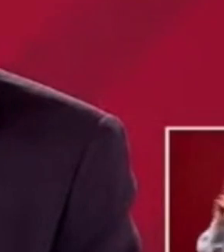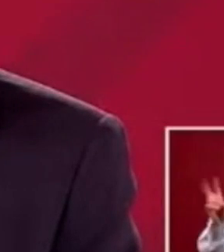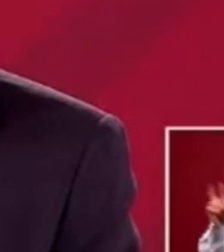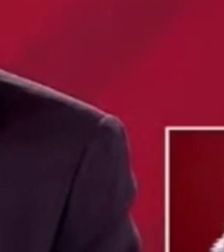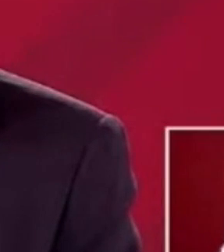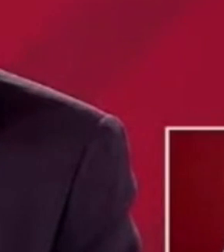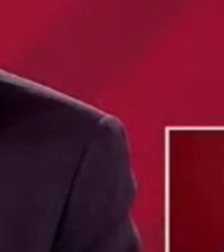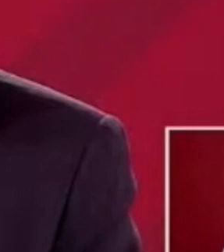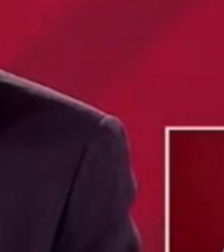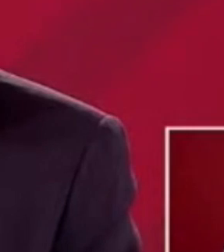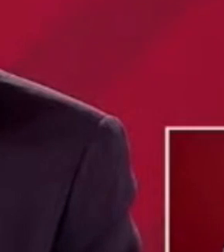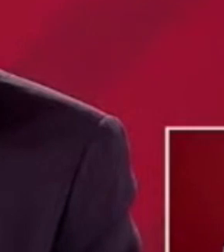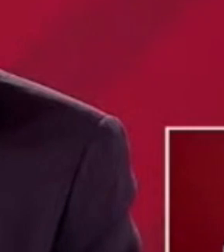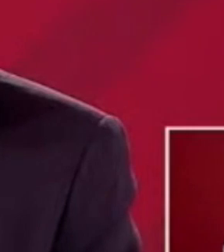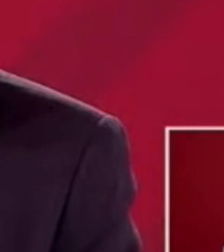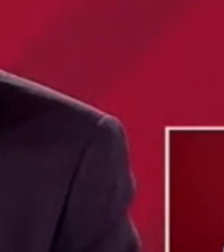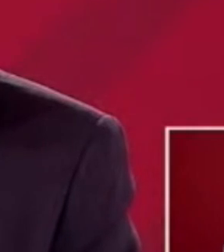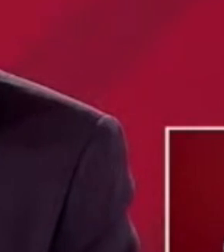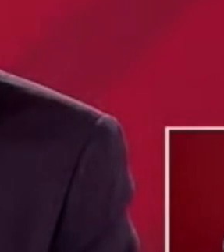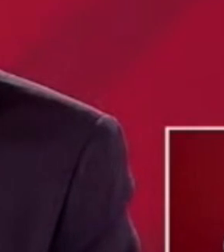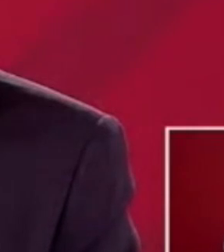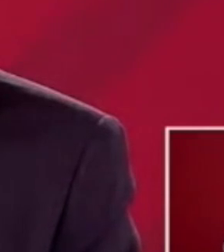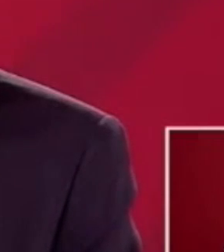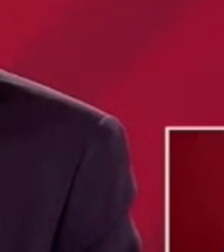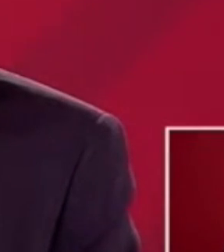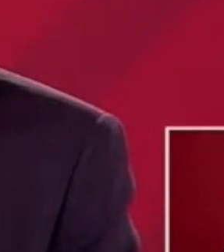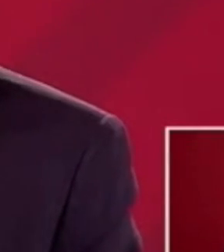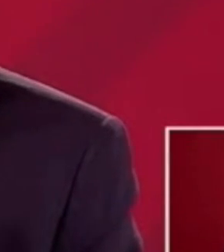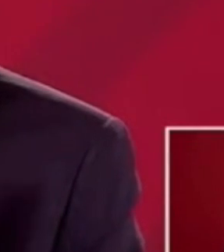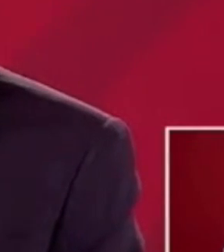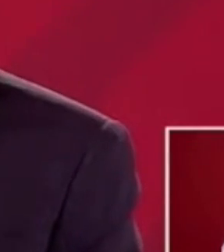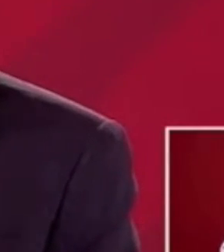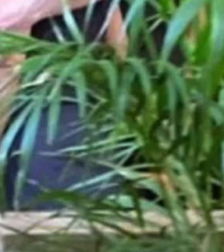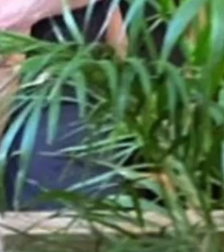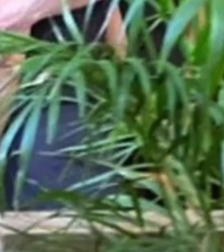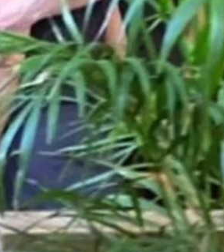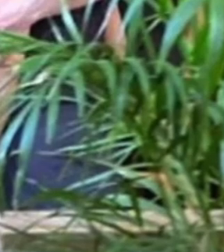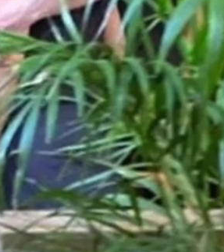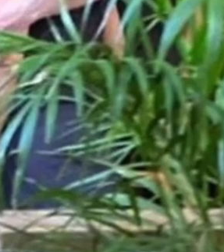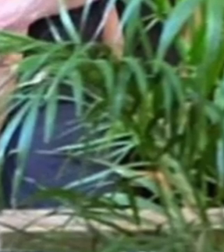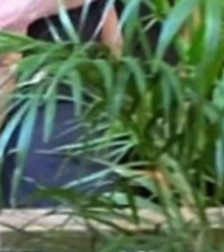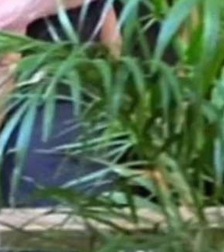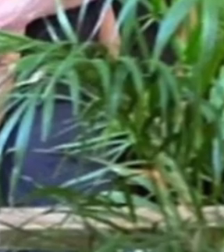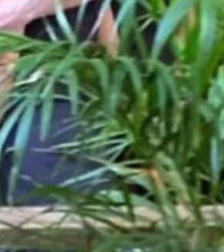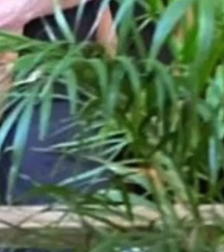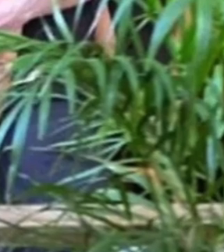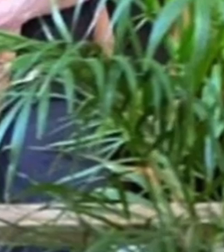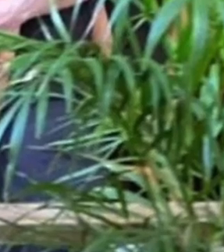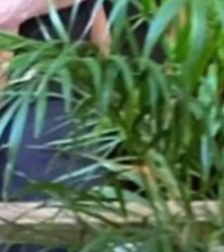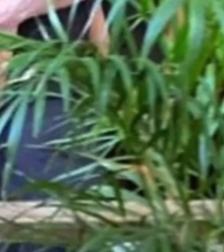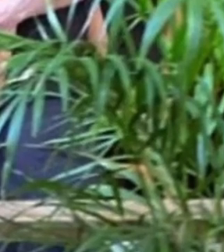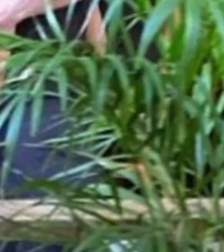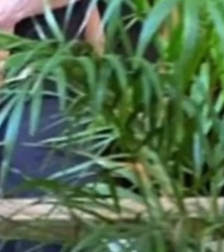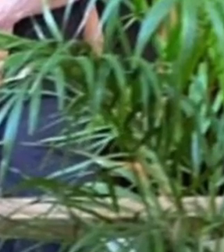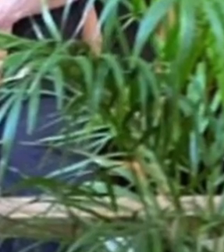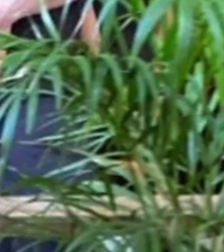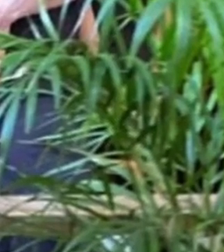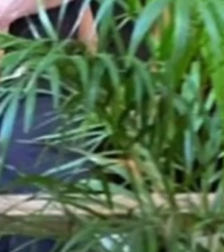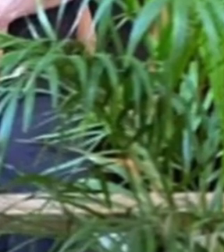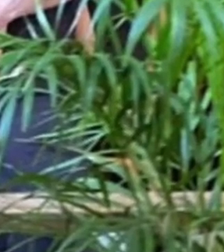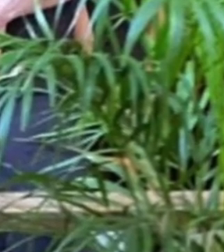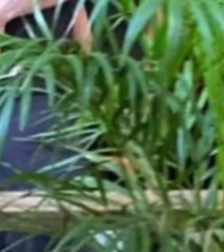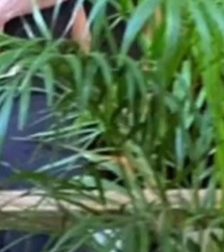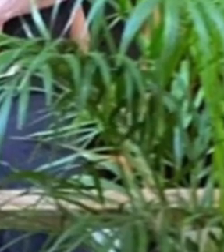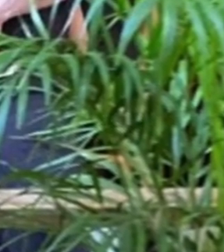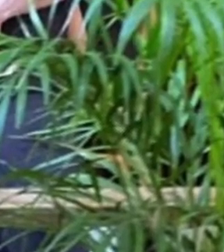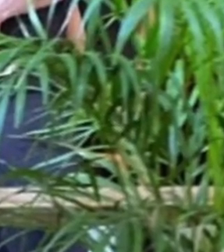incorporado a sus actividades, luego de padecer el virus SARS-CoV-2 COVID-19, esto luego de que el funcionario federal fuera captado en compañía de